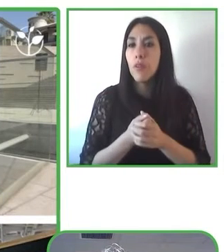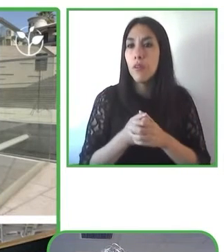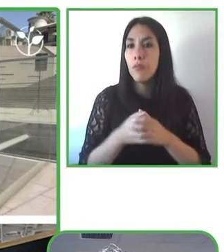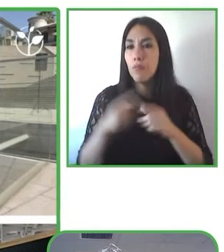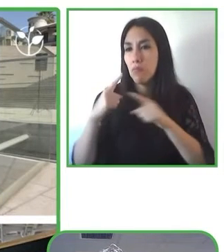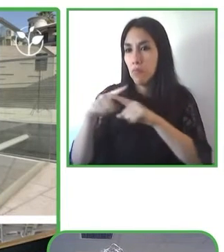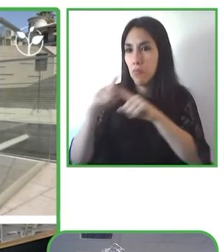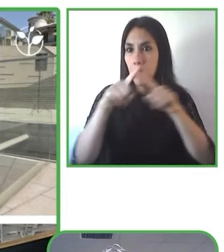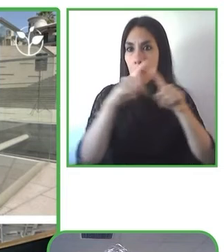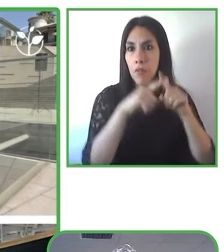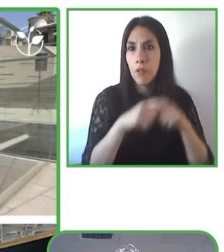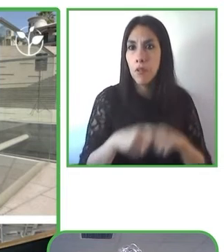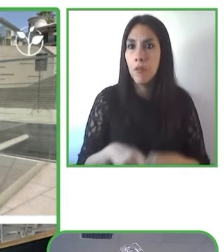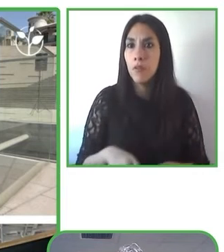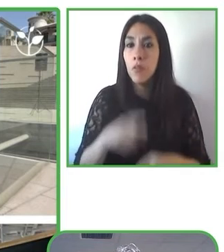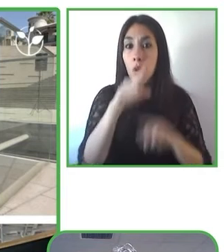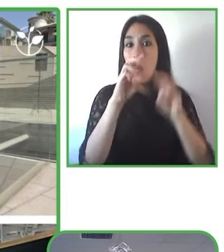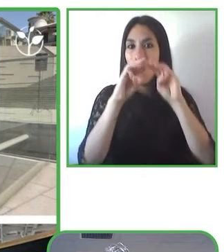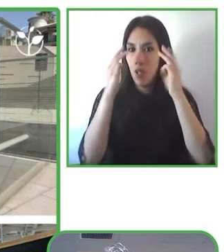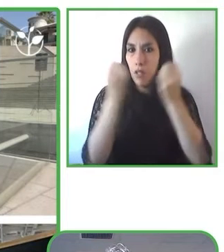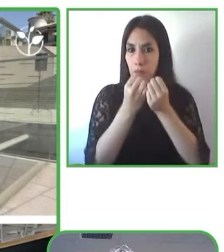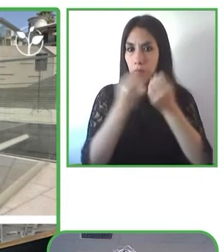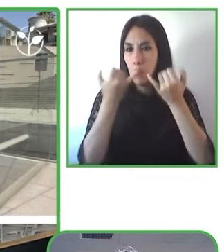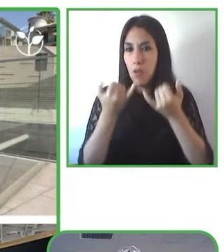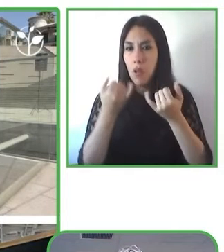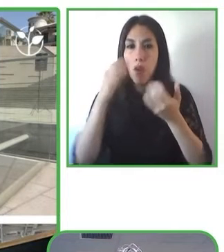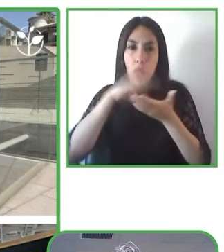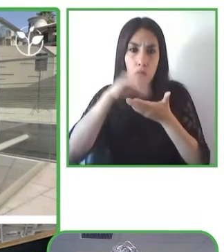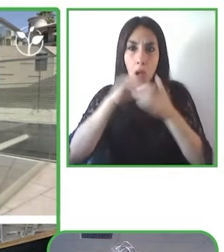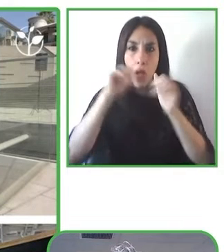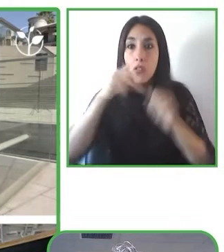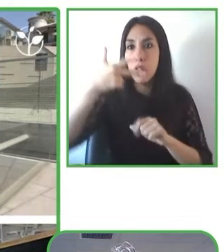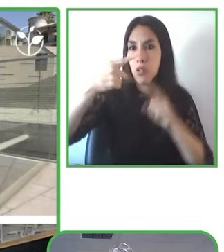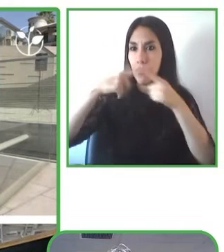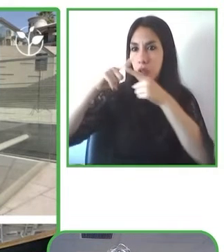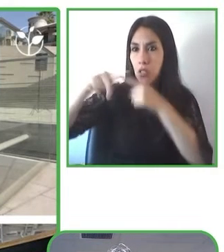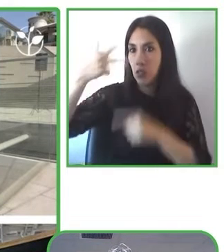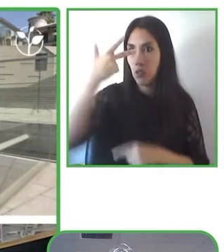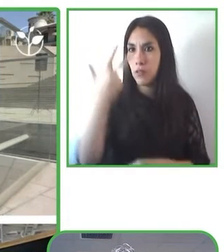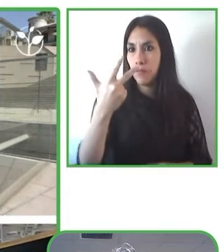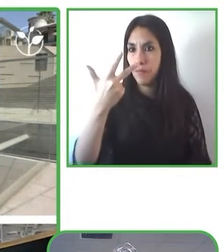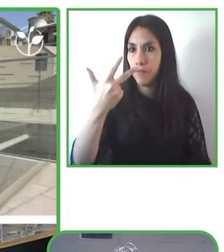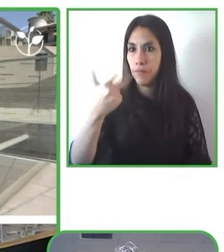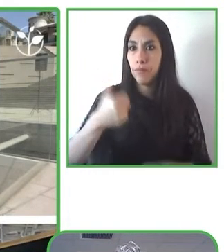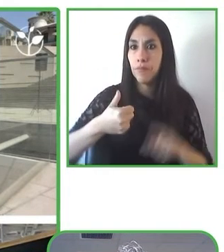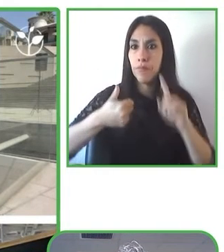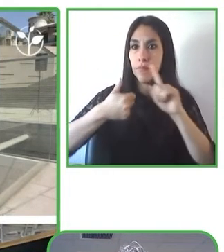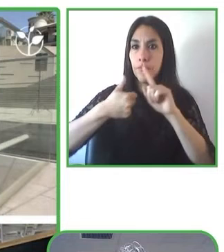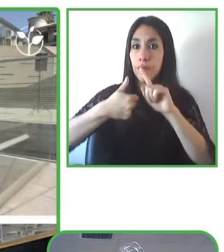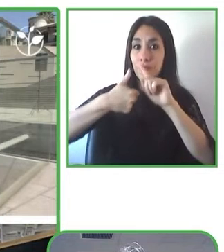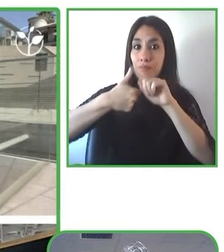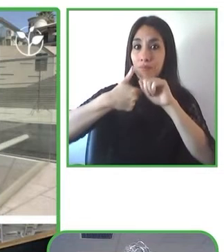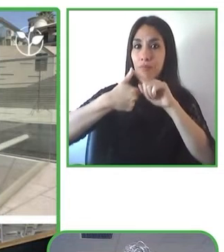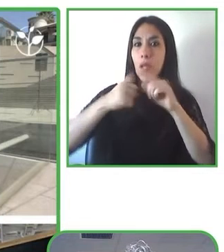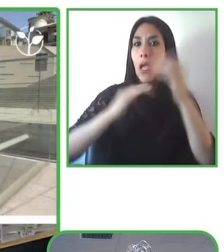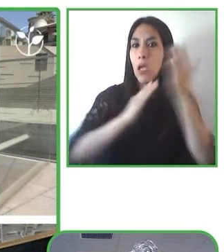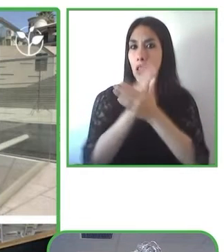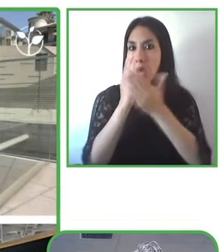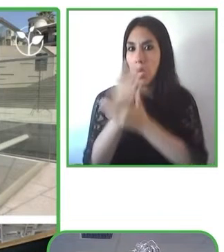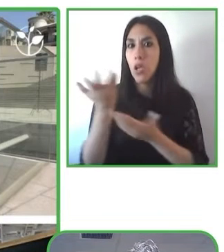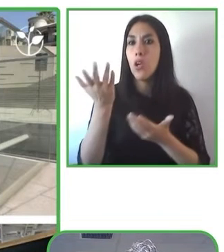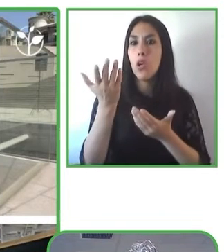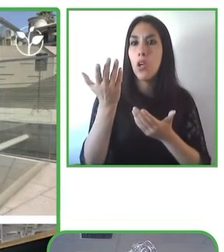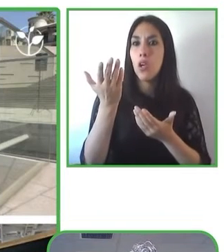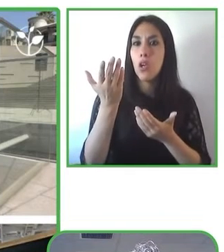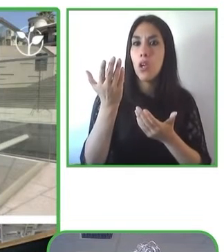a finales de 2023 para contar con 10 cursos. El primero es el curso introductorio de desafíos de